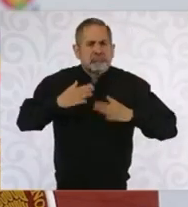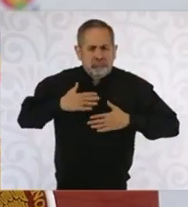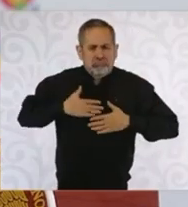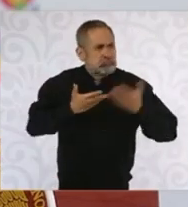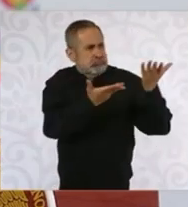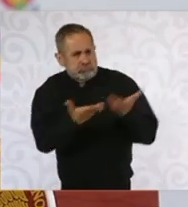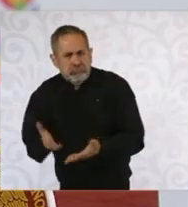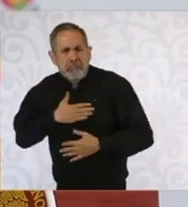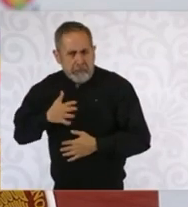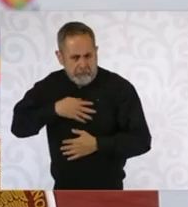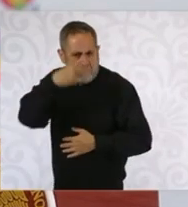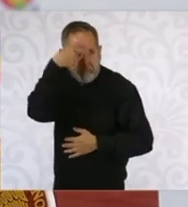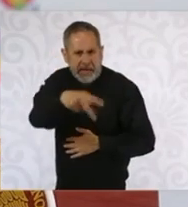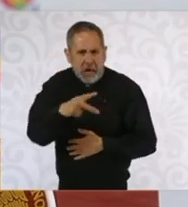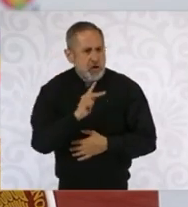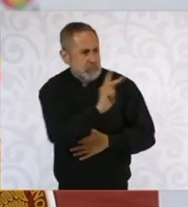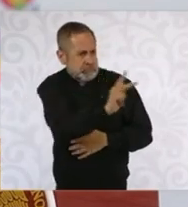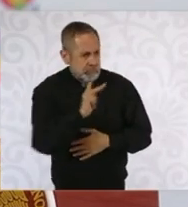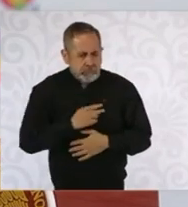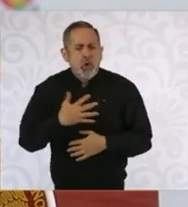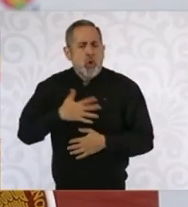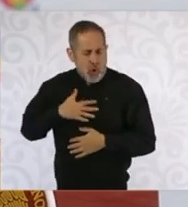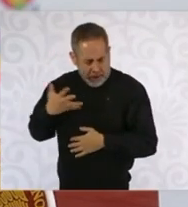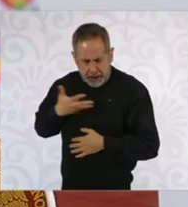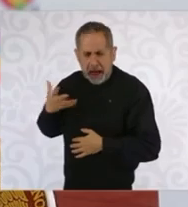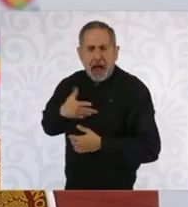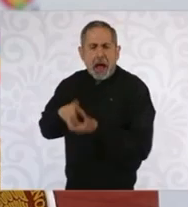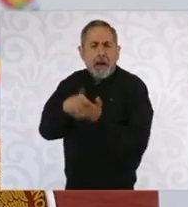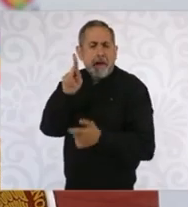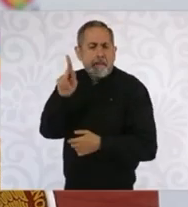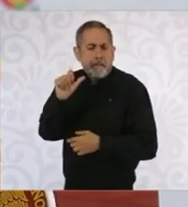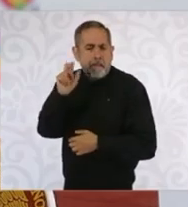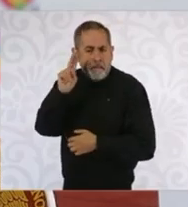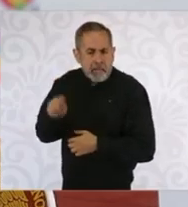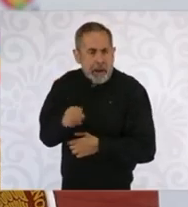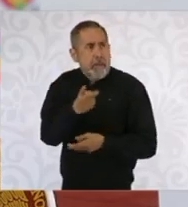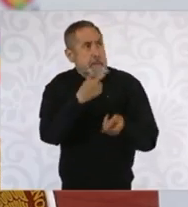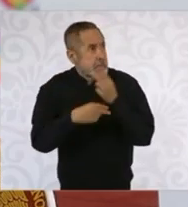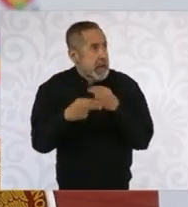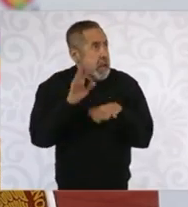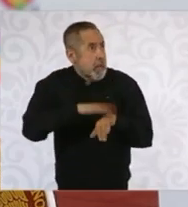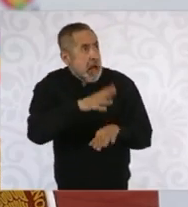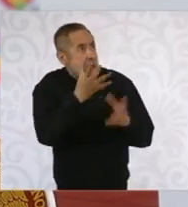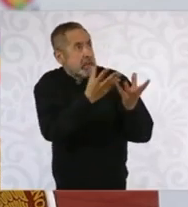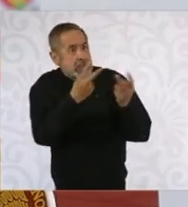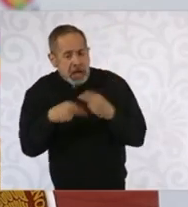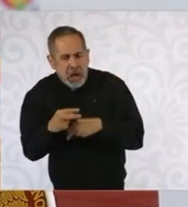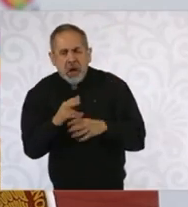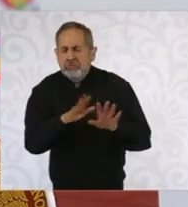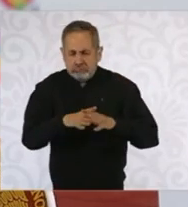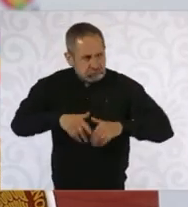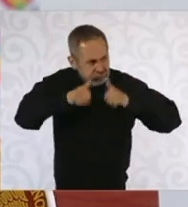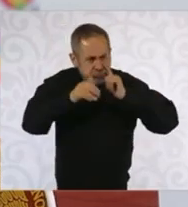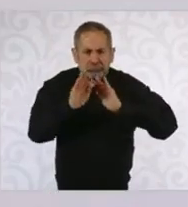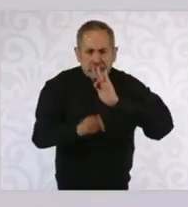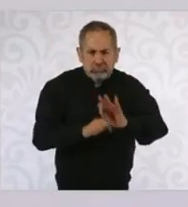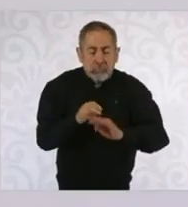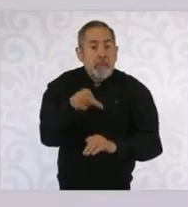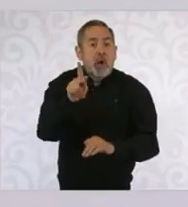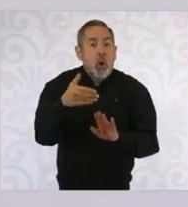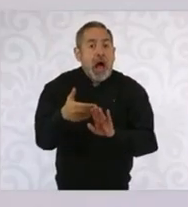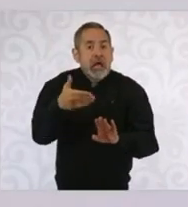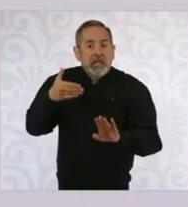mexicanos y tenemos un plan para ello, pero vamos a trabajar previo a ello en demostrar